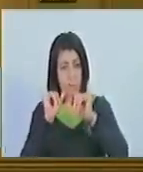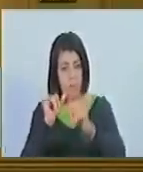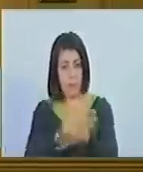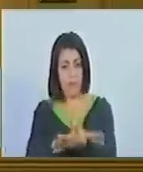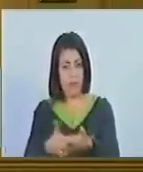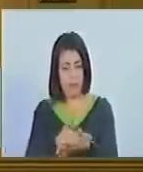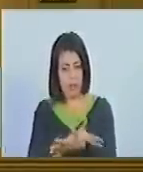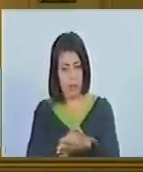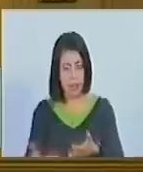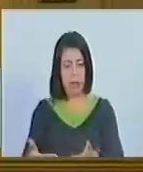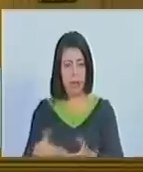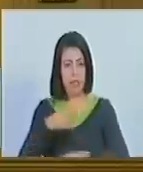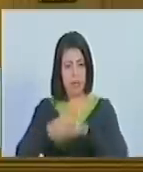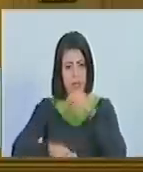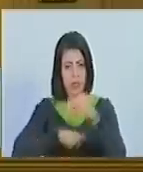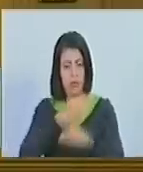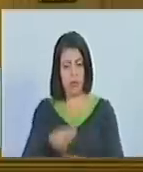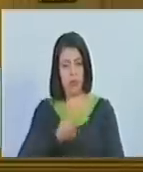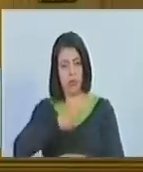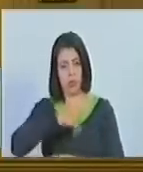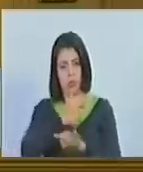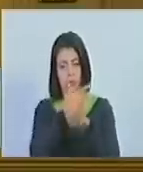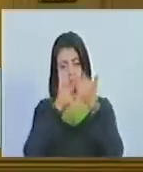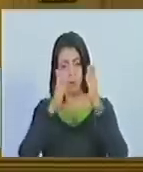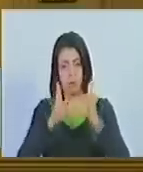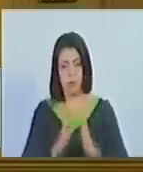sangre que sembró nuestro libertador